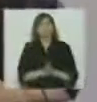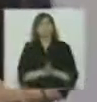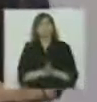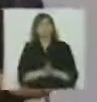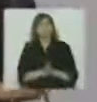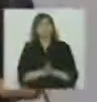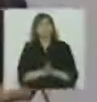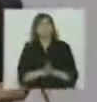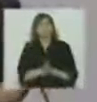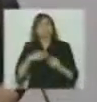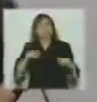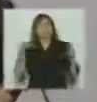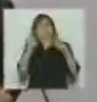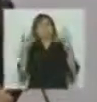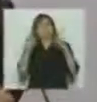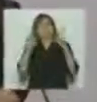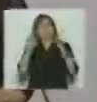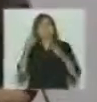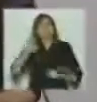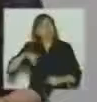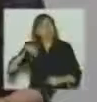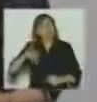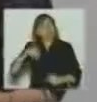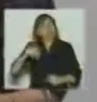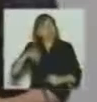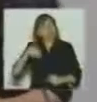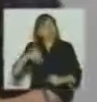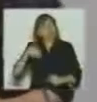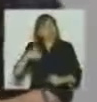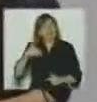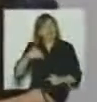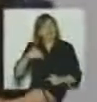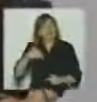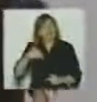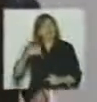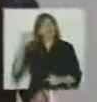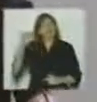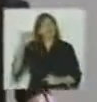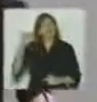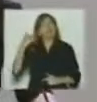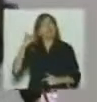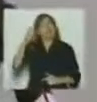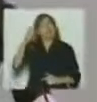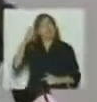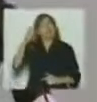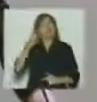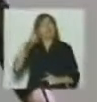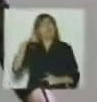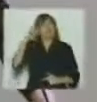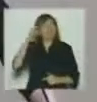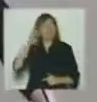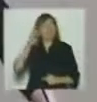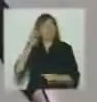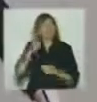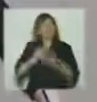La televisión argentina tuvo su primera transmisión al discurso de Eva Perón, 17 de octubre de